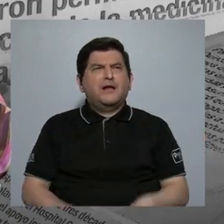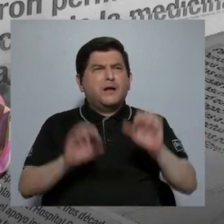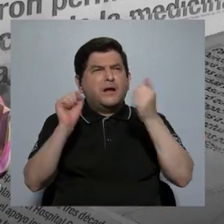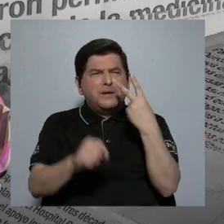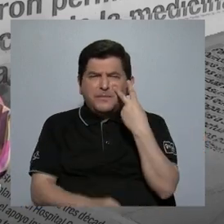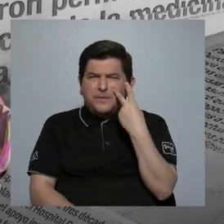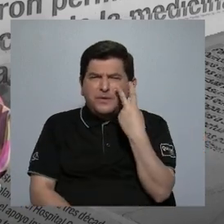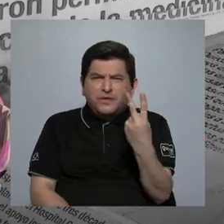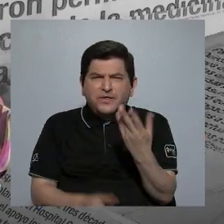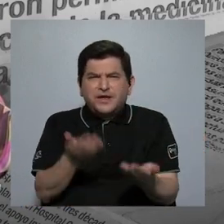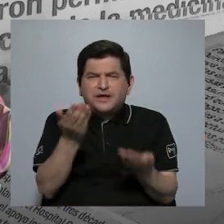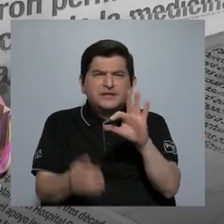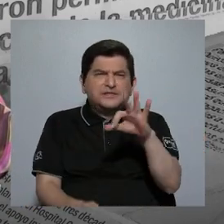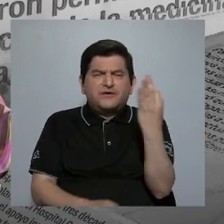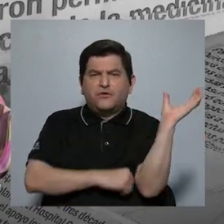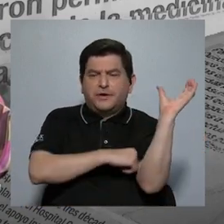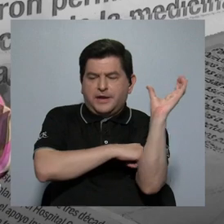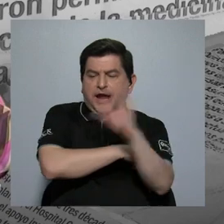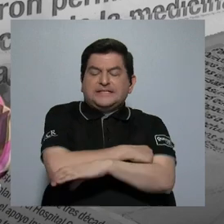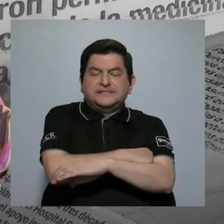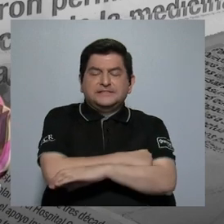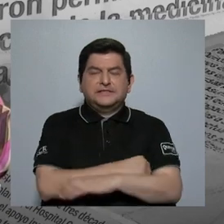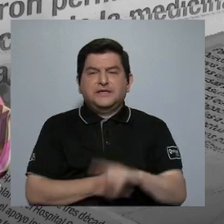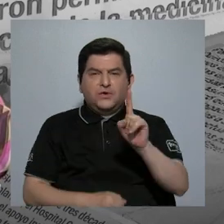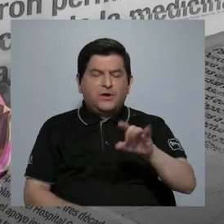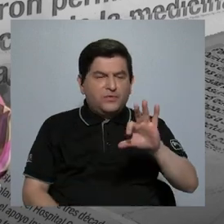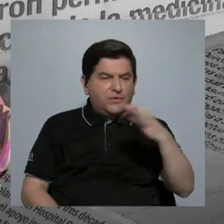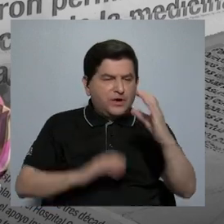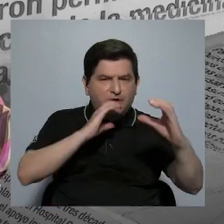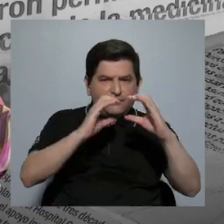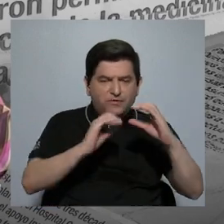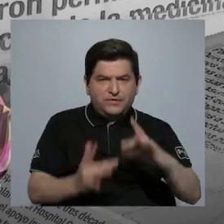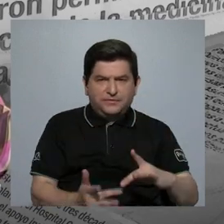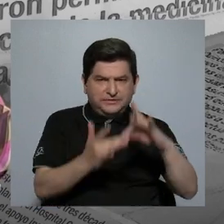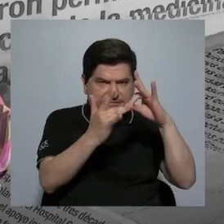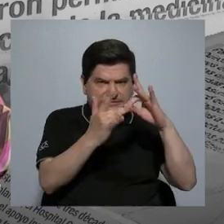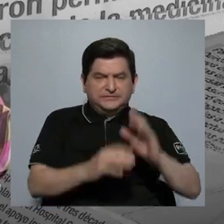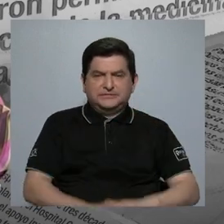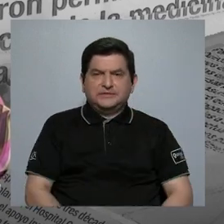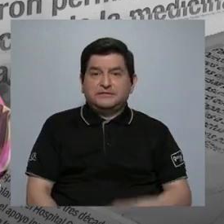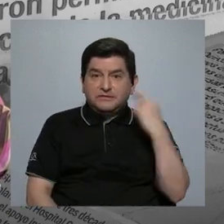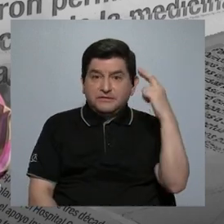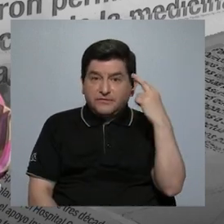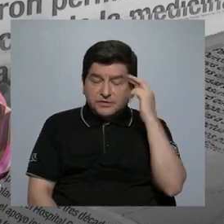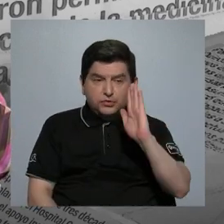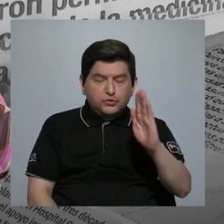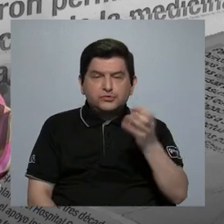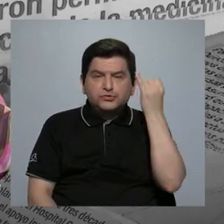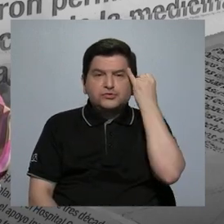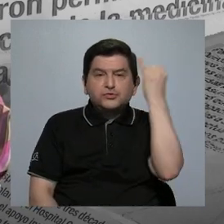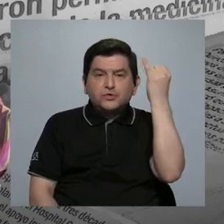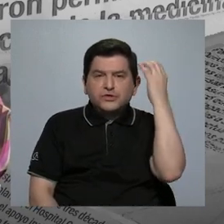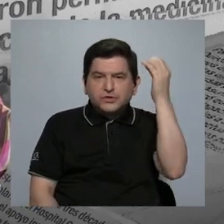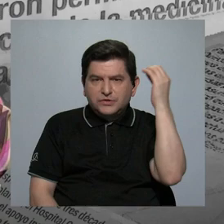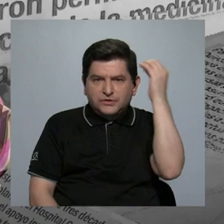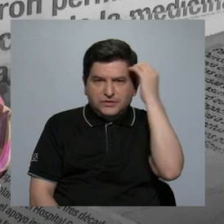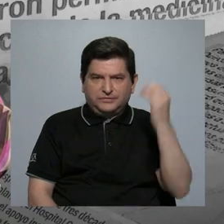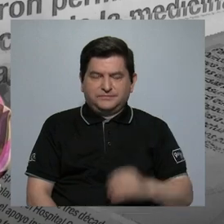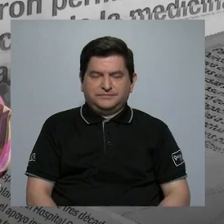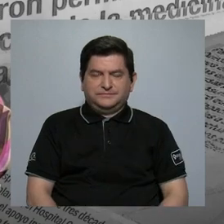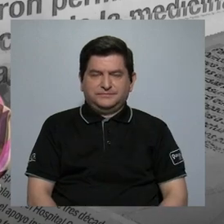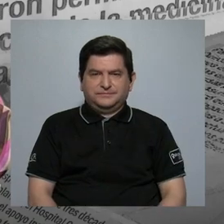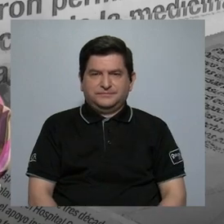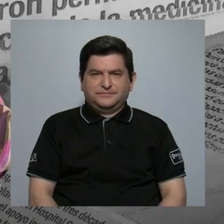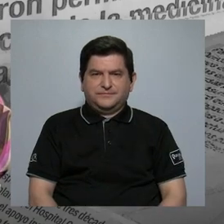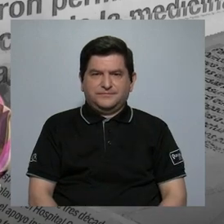puede ver como una forma de castigar a ciertos medios por su línea editorial. Y creo que esto,